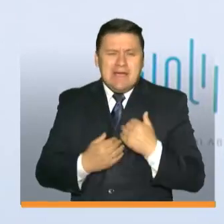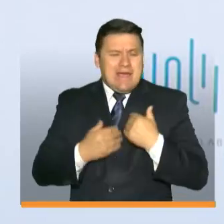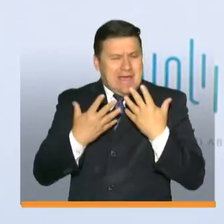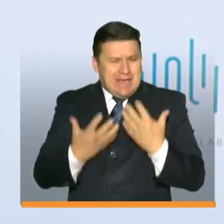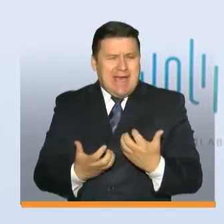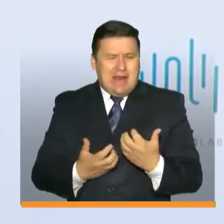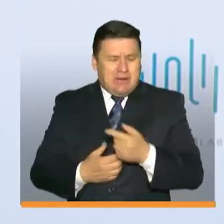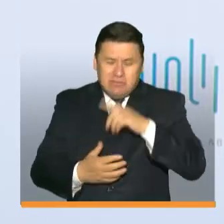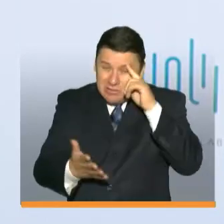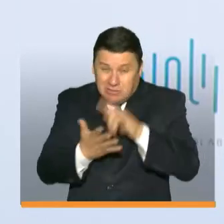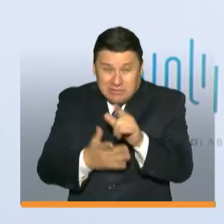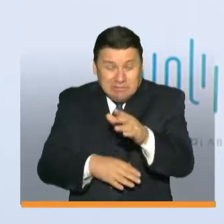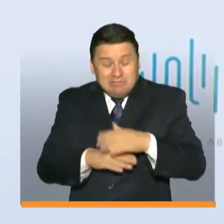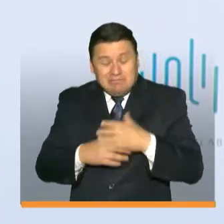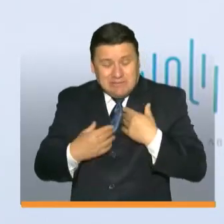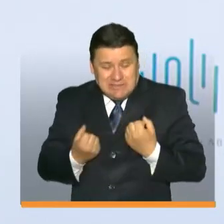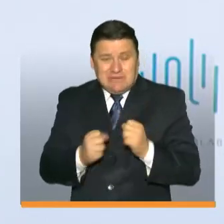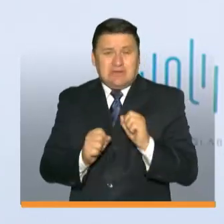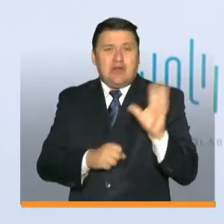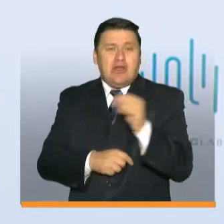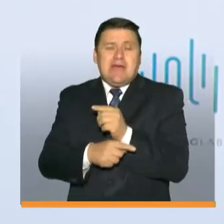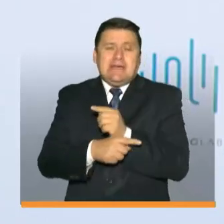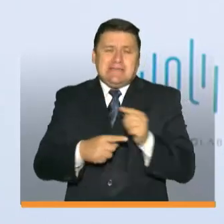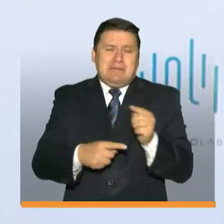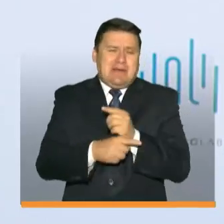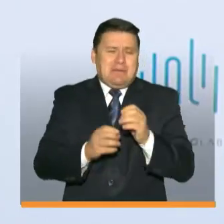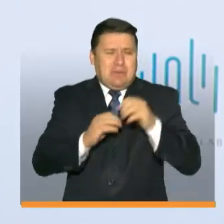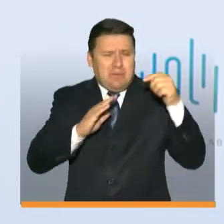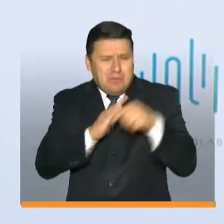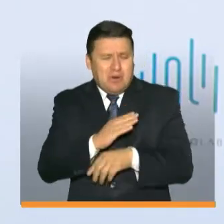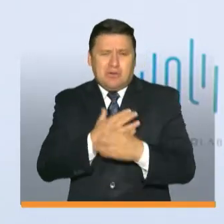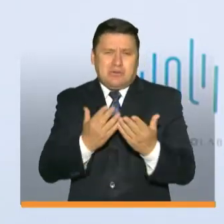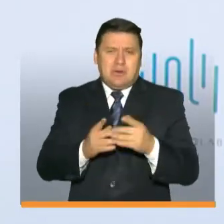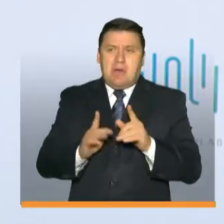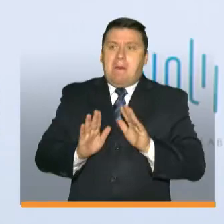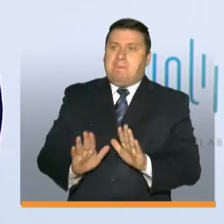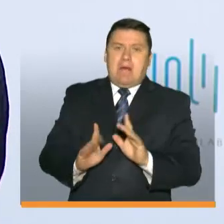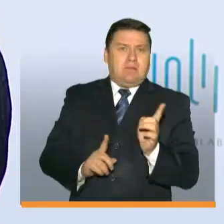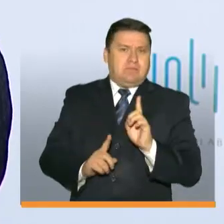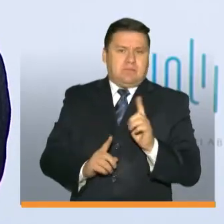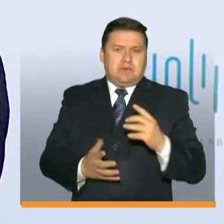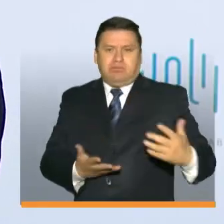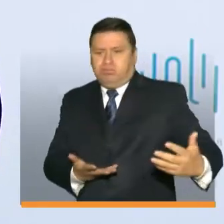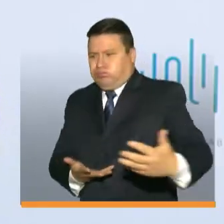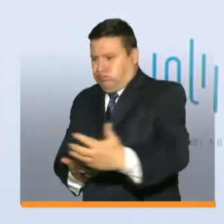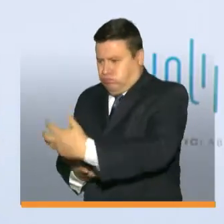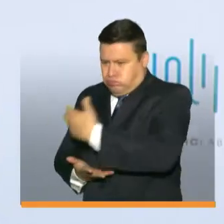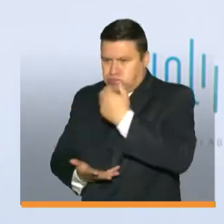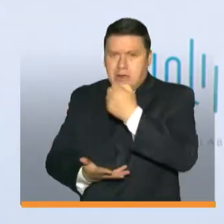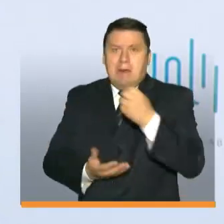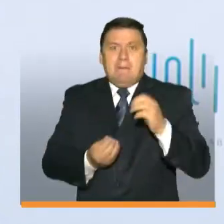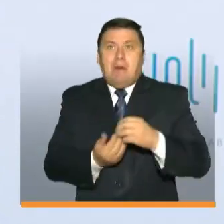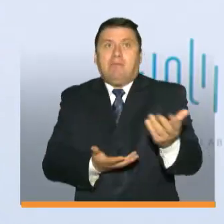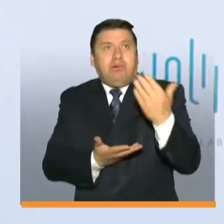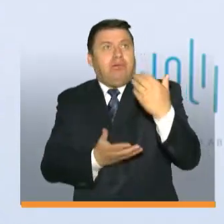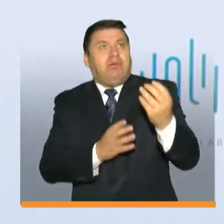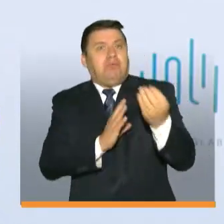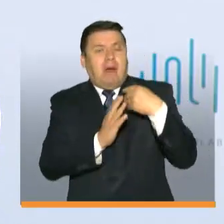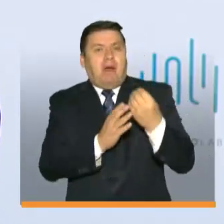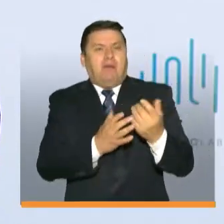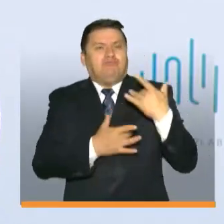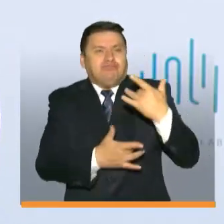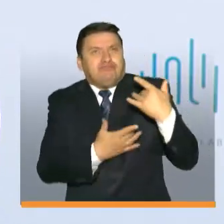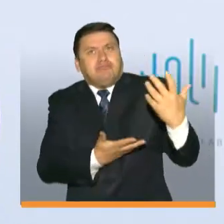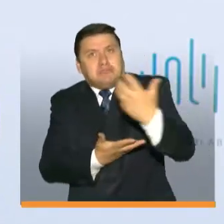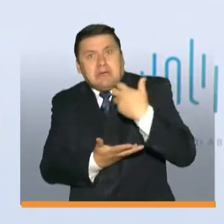Créanme que esto es un esfuerzo que todas las semanas tratamos de profundizar, donde no paramos, en donde los recaudos siguen aumentando, en donde los procesos